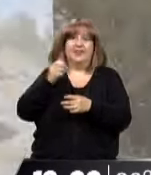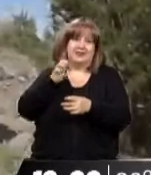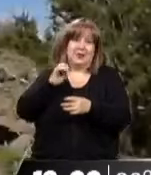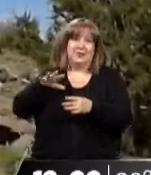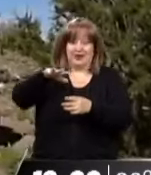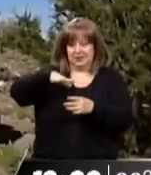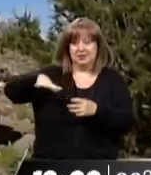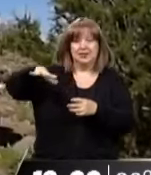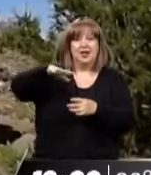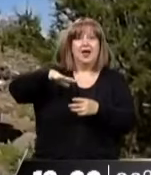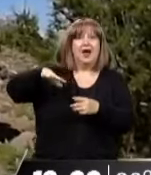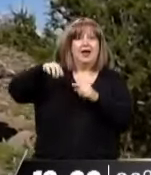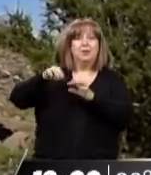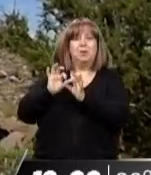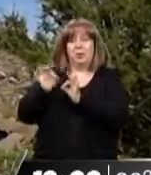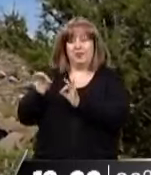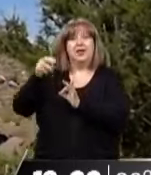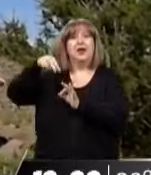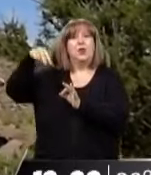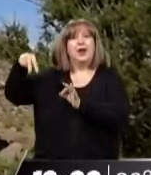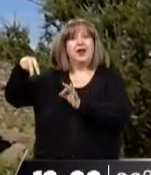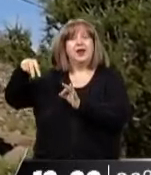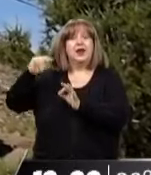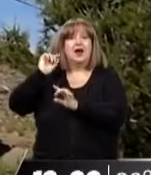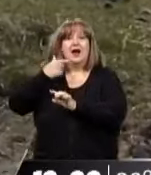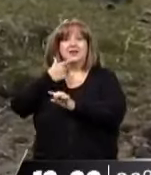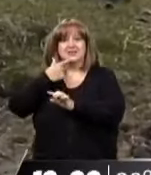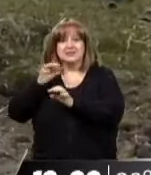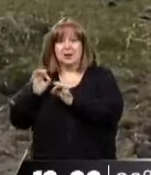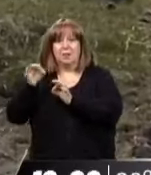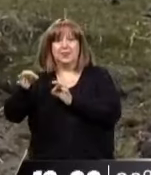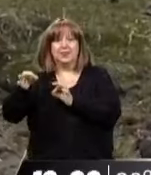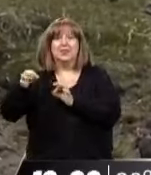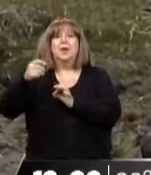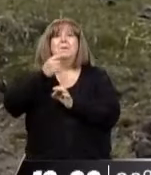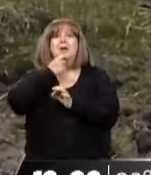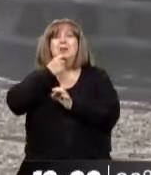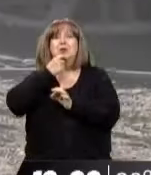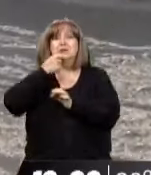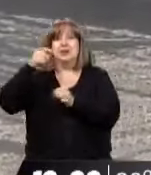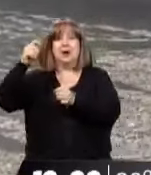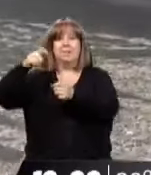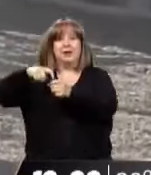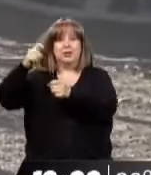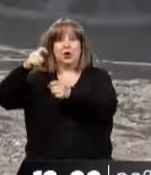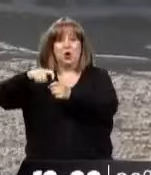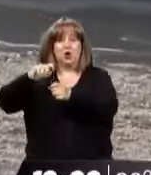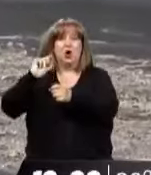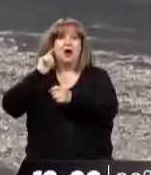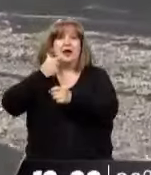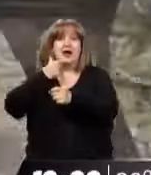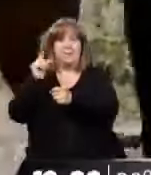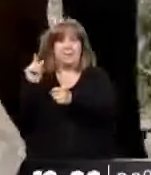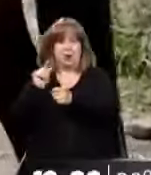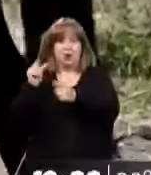presencia gasífera en Neuquén y se extiende hacia Mendoza, que tiene más petróleo que gas. Sí. Pero, bueno, es el mismo yacimiento.